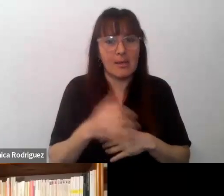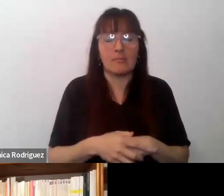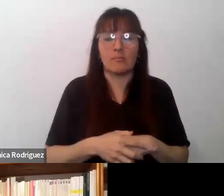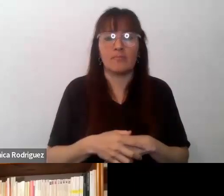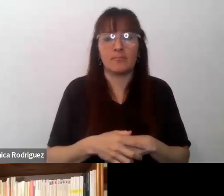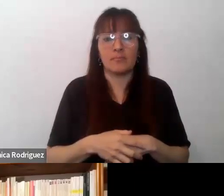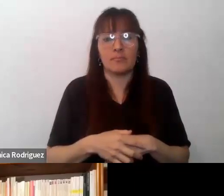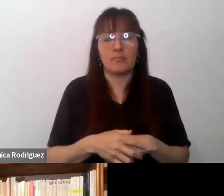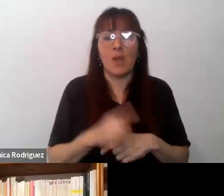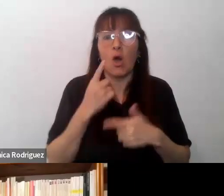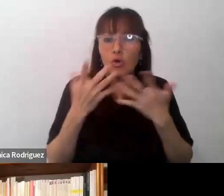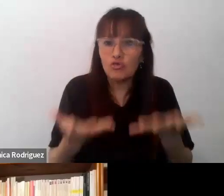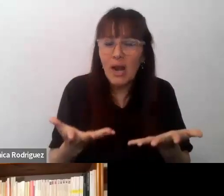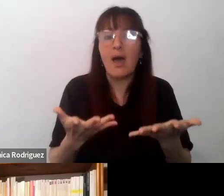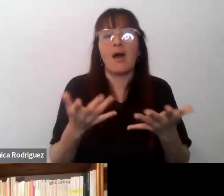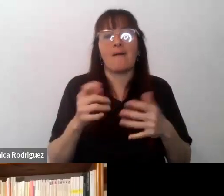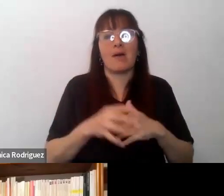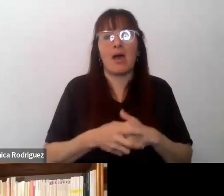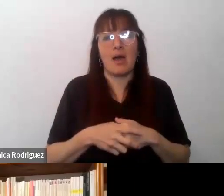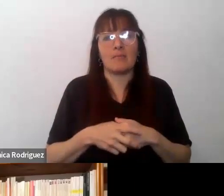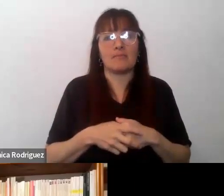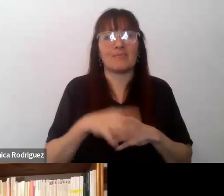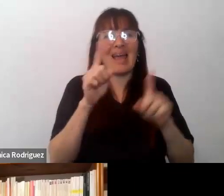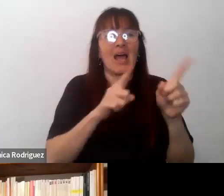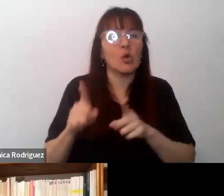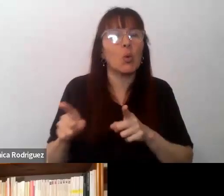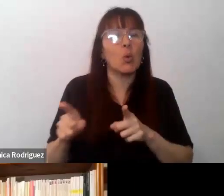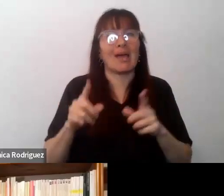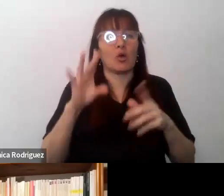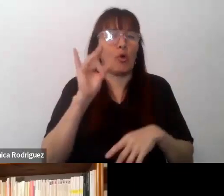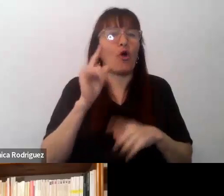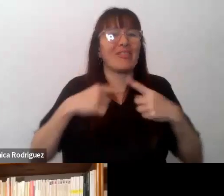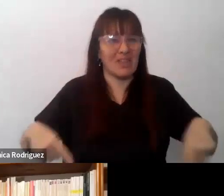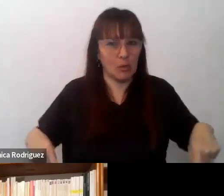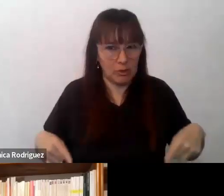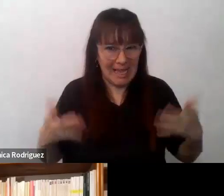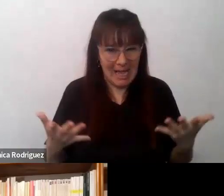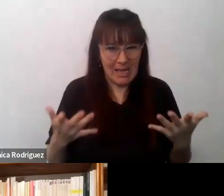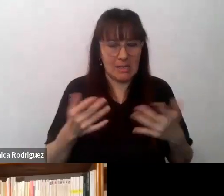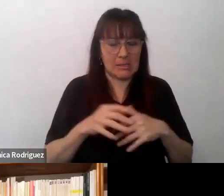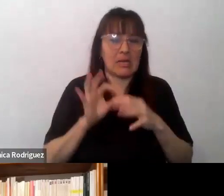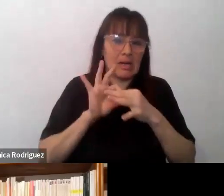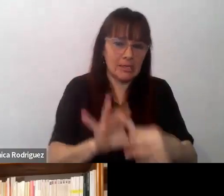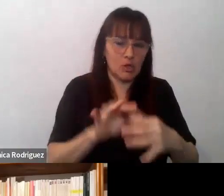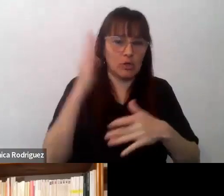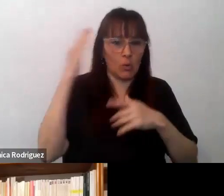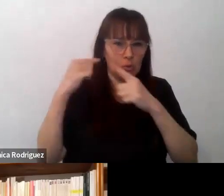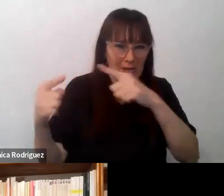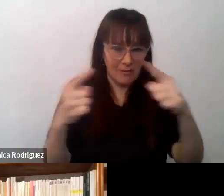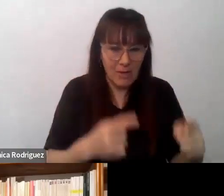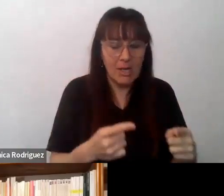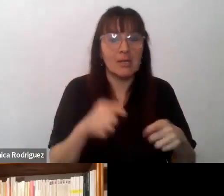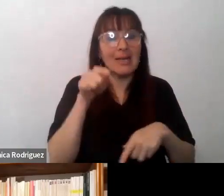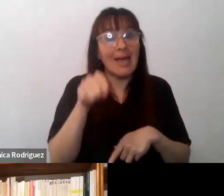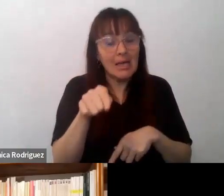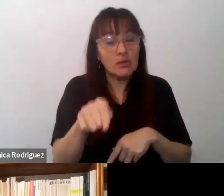mostrando subrayando algunas derivas culturalistas o esencialistas, lo